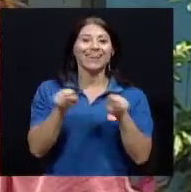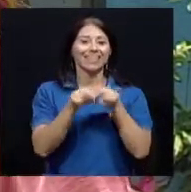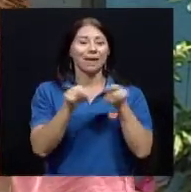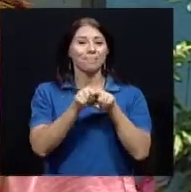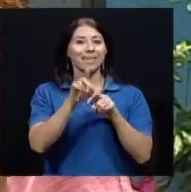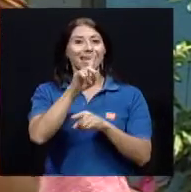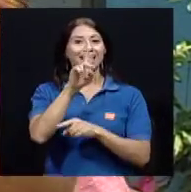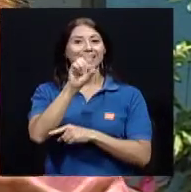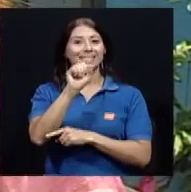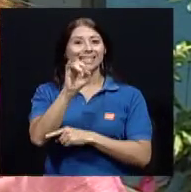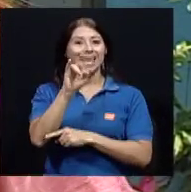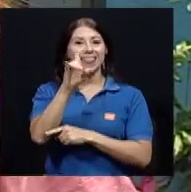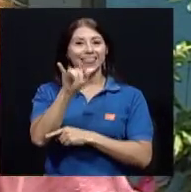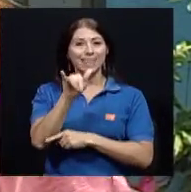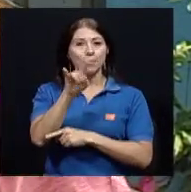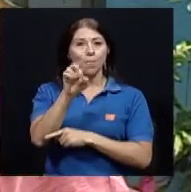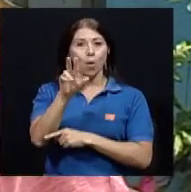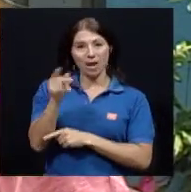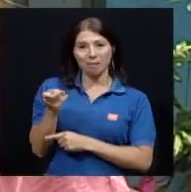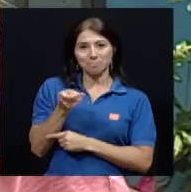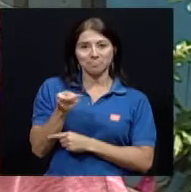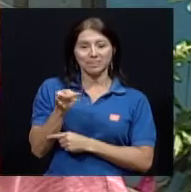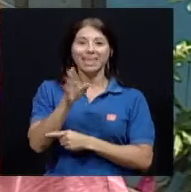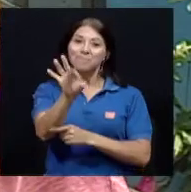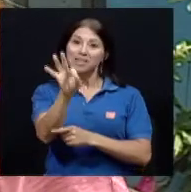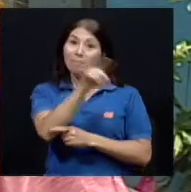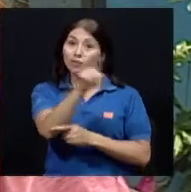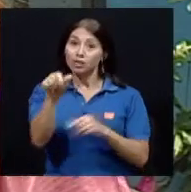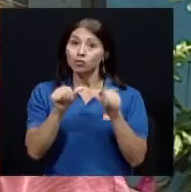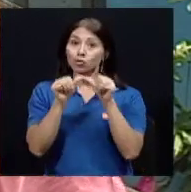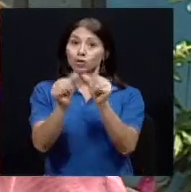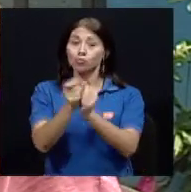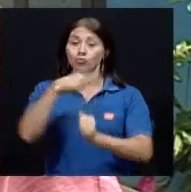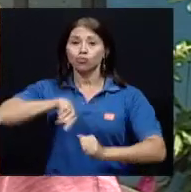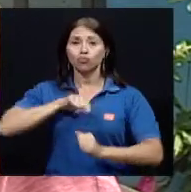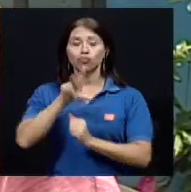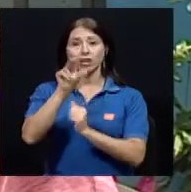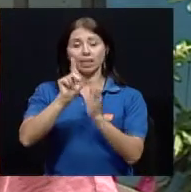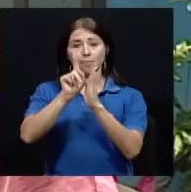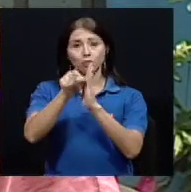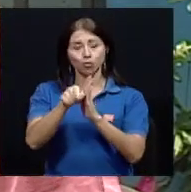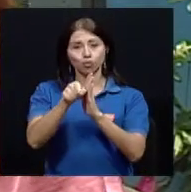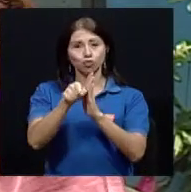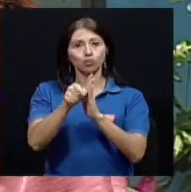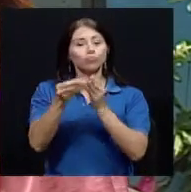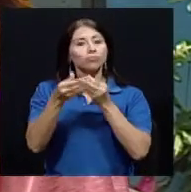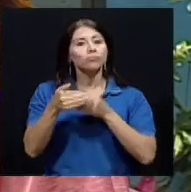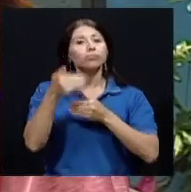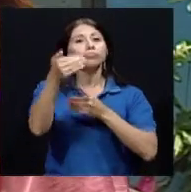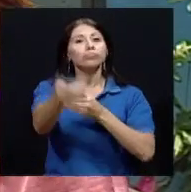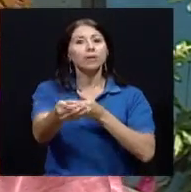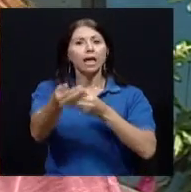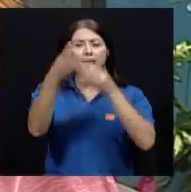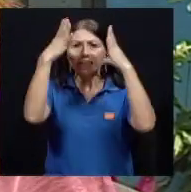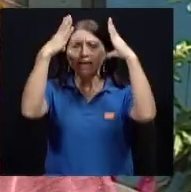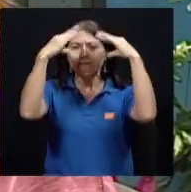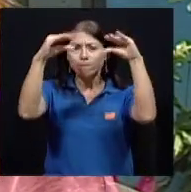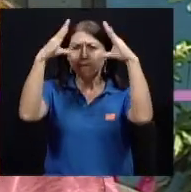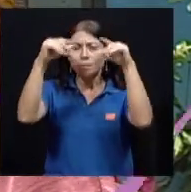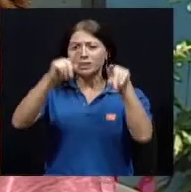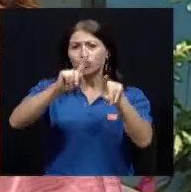y realmente las y los invitamos para que permanezcan con nosotros en estos 30 minutos de información muy variada, Seidy, porque